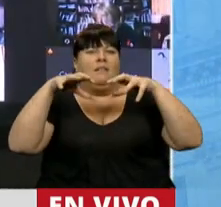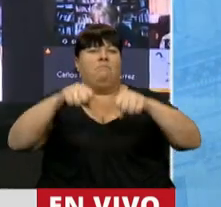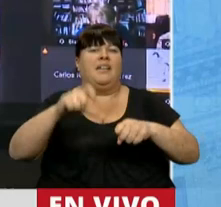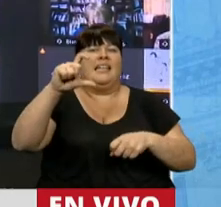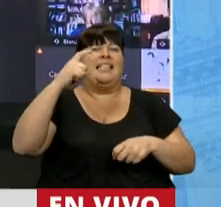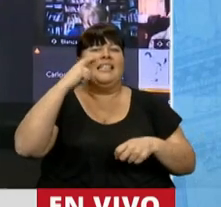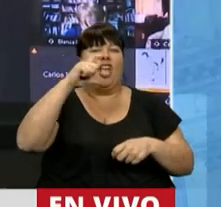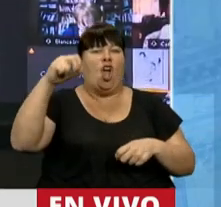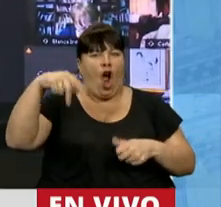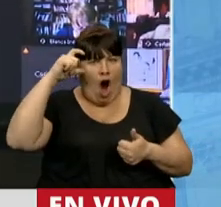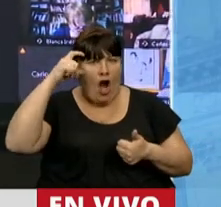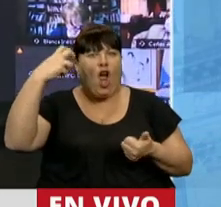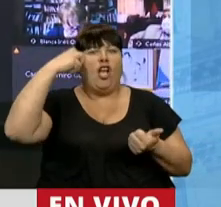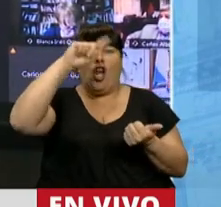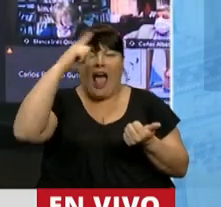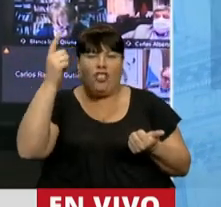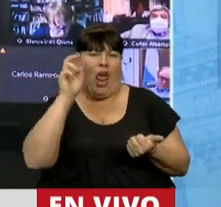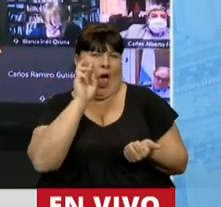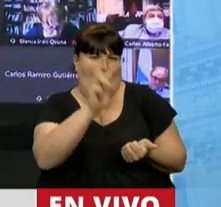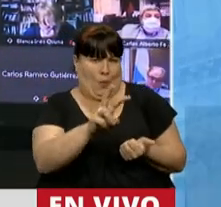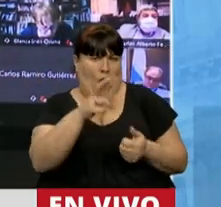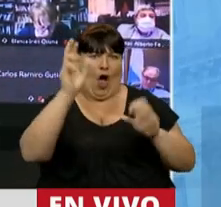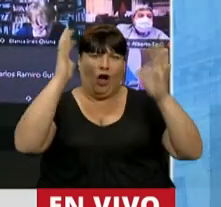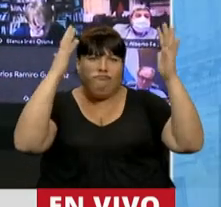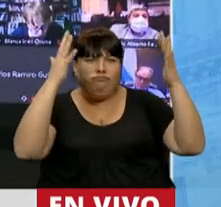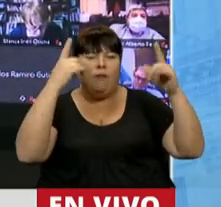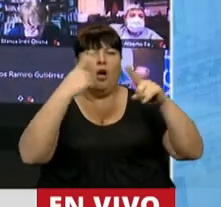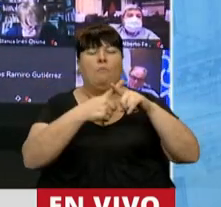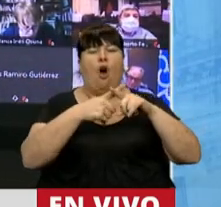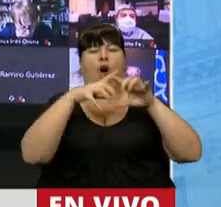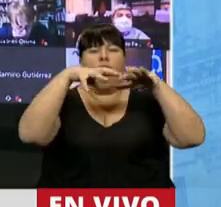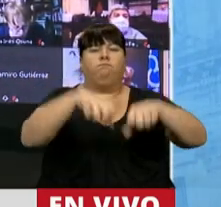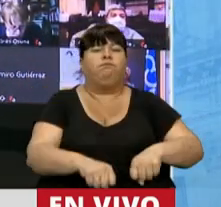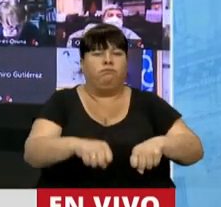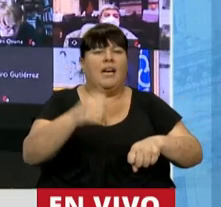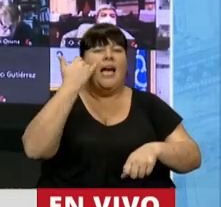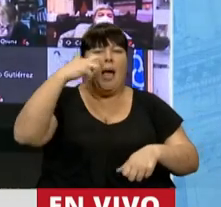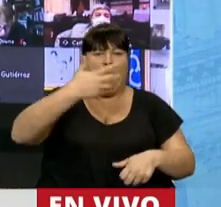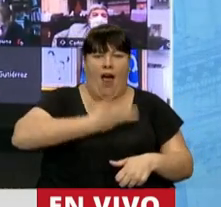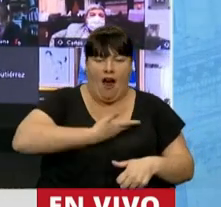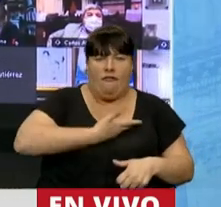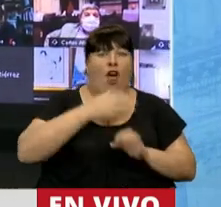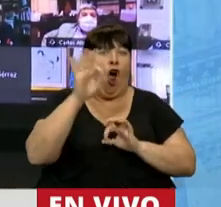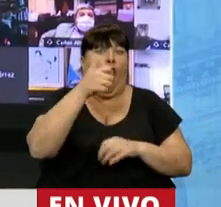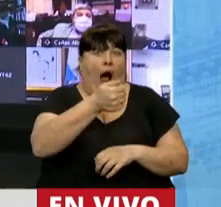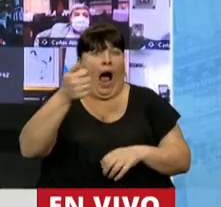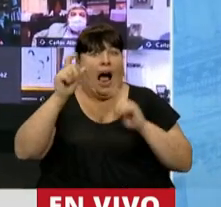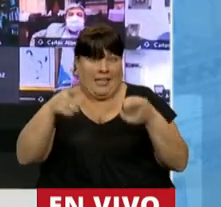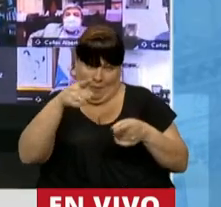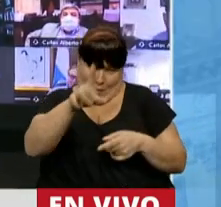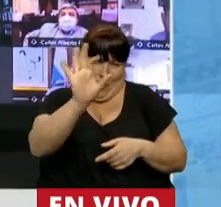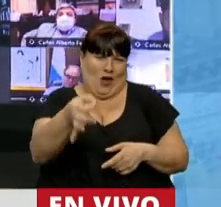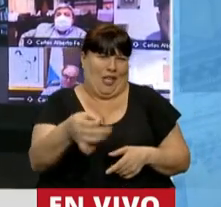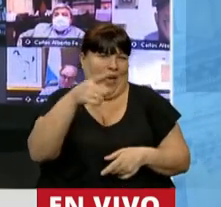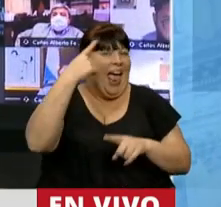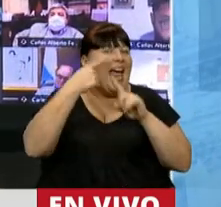Chicone, un Congreso de la Nación que vio festejar la expropiación de YPF, o de Aerolíneas Argentinas, usted sabe